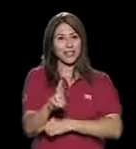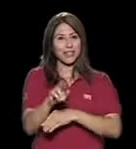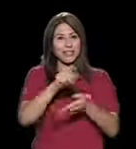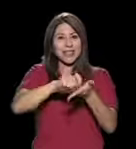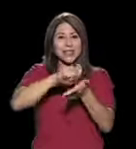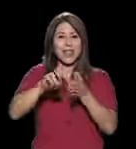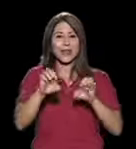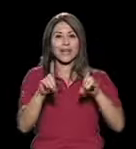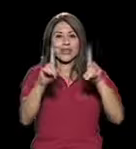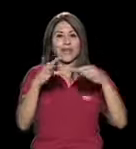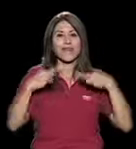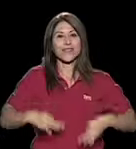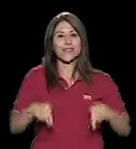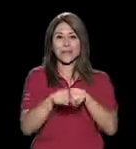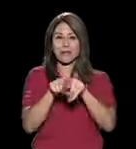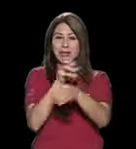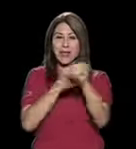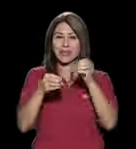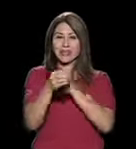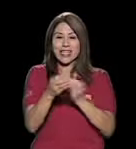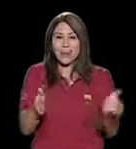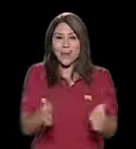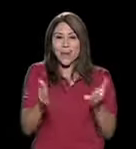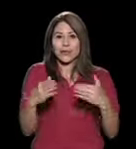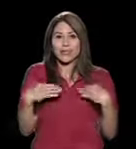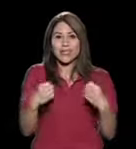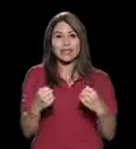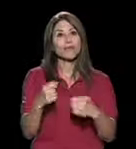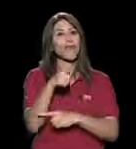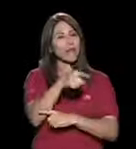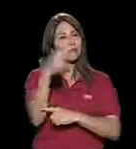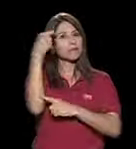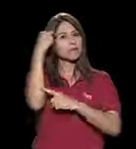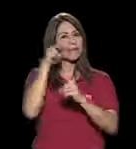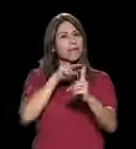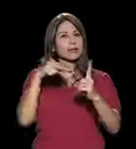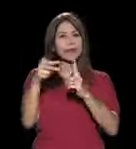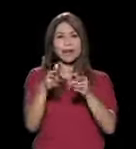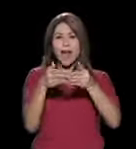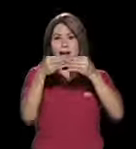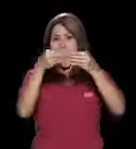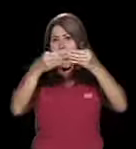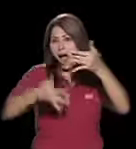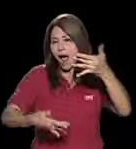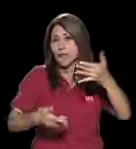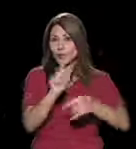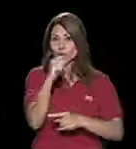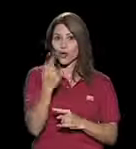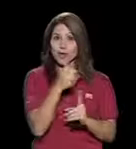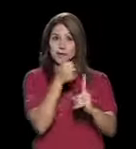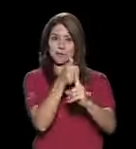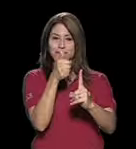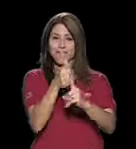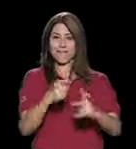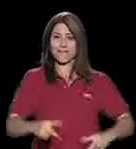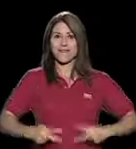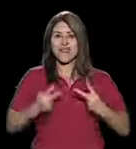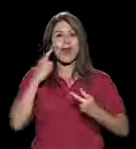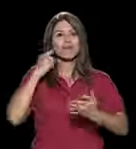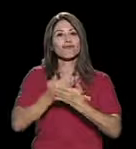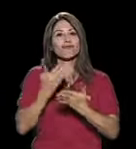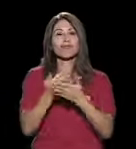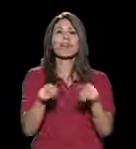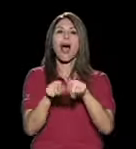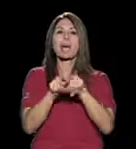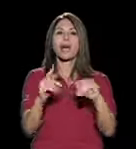de Educación Física y también en la Oficina de Promoción de la Salud. Y tiene una perspectiva muy amplia, no solo de su testimonio de vida, sino